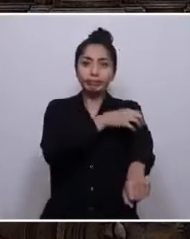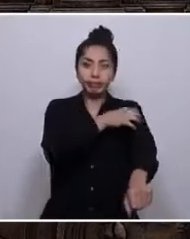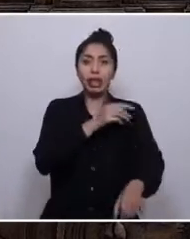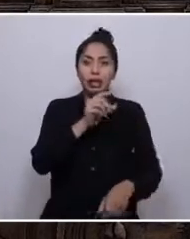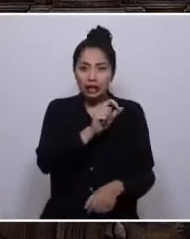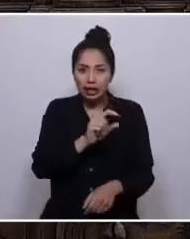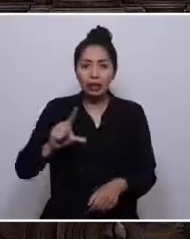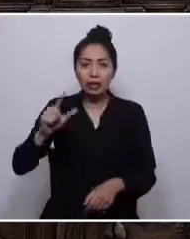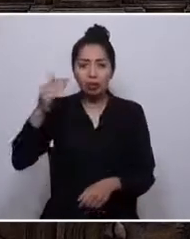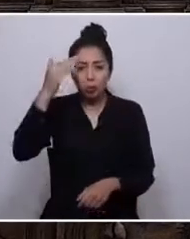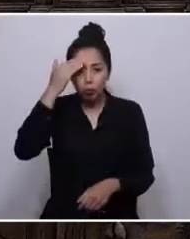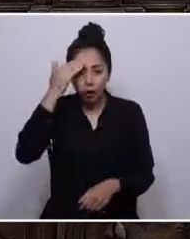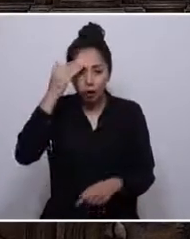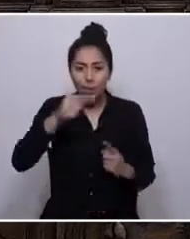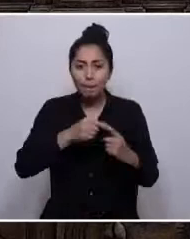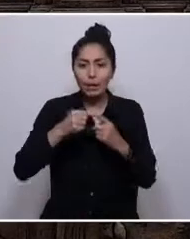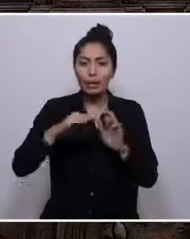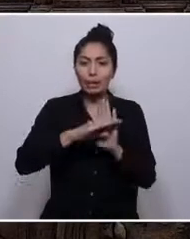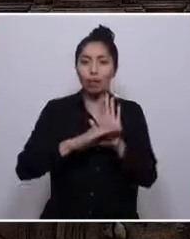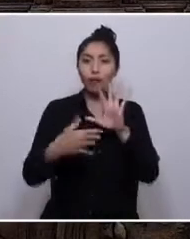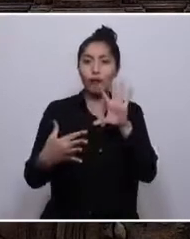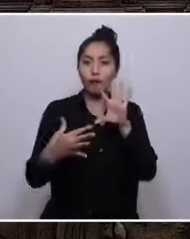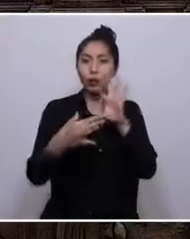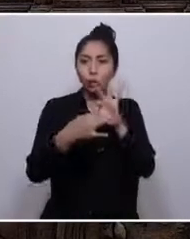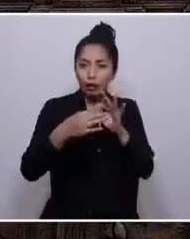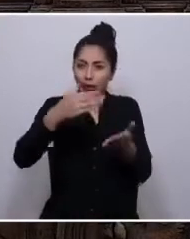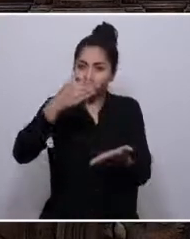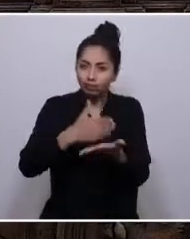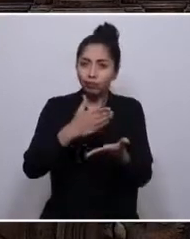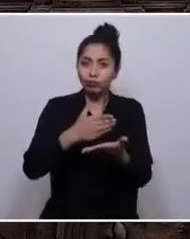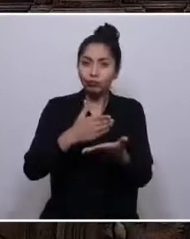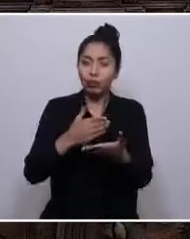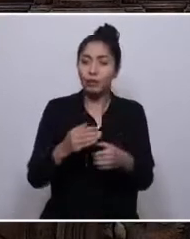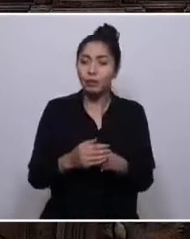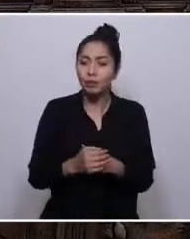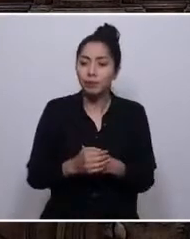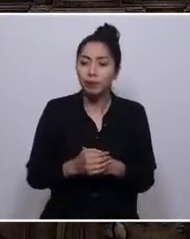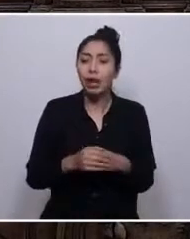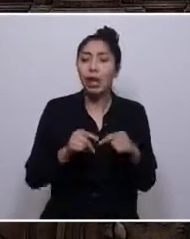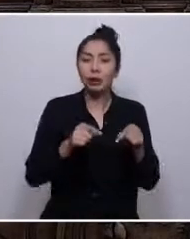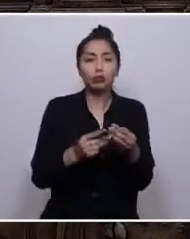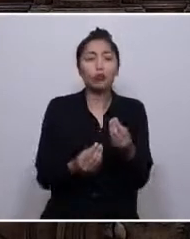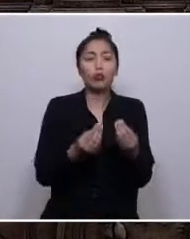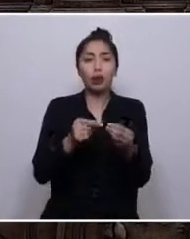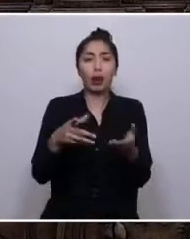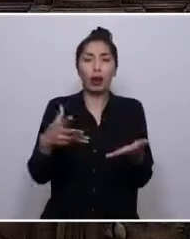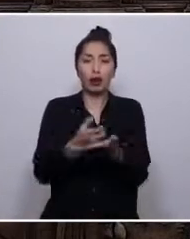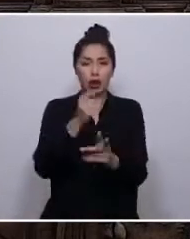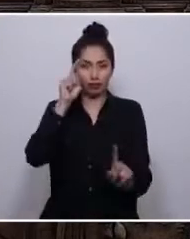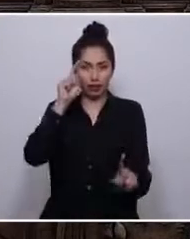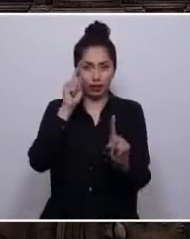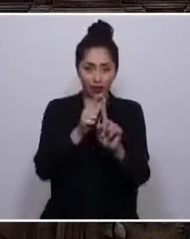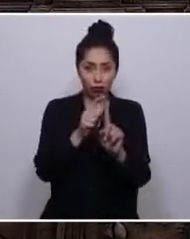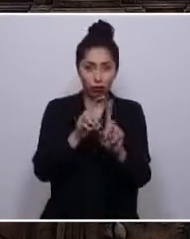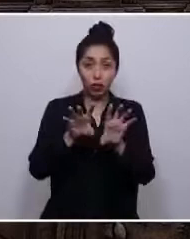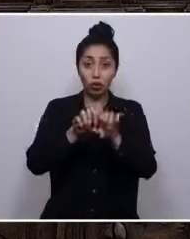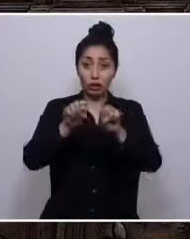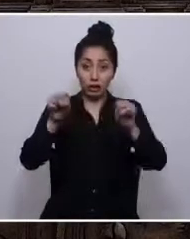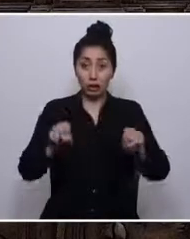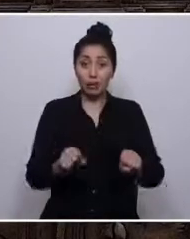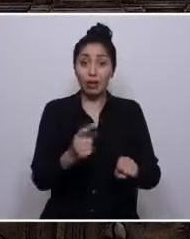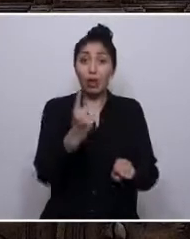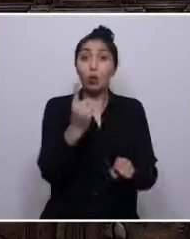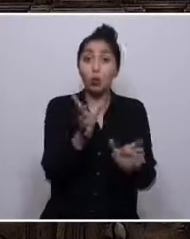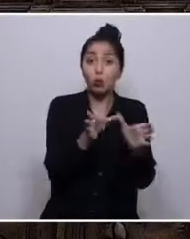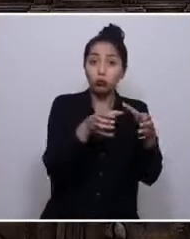vinculantes y la revocabilidad de ciertos cargos son instrumentos eficaces para este fin. Un sistema unicameral que evite las